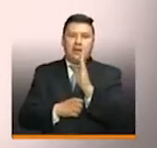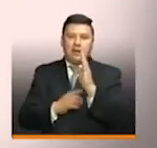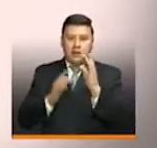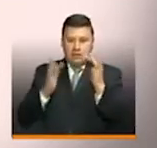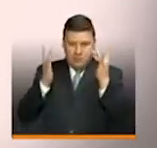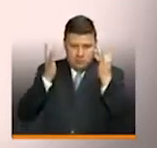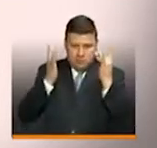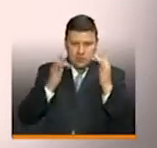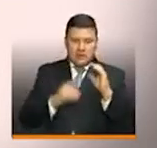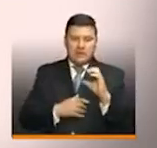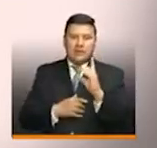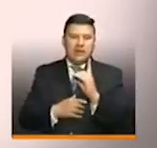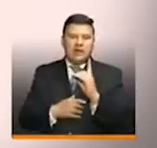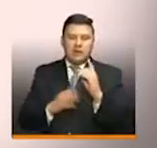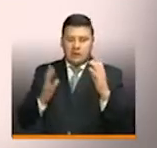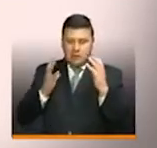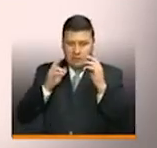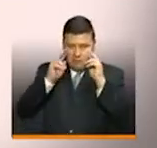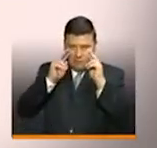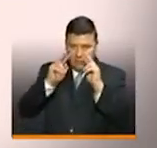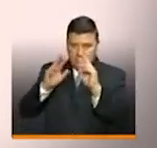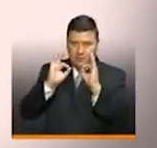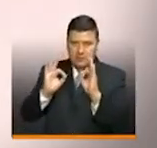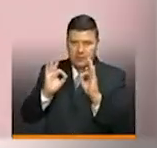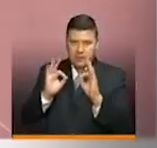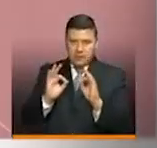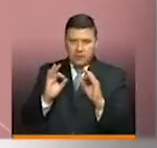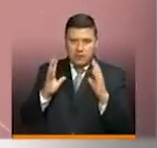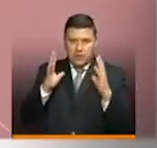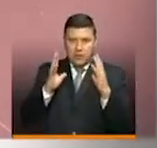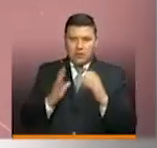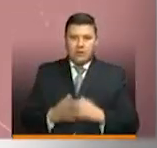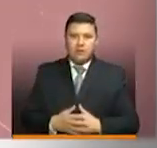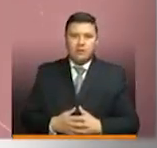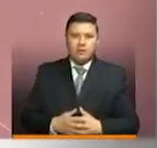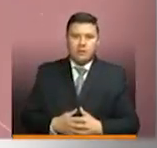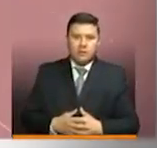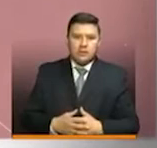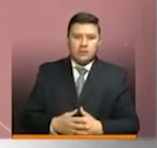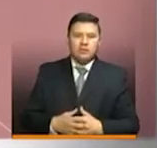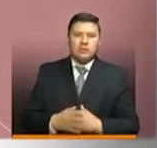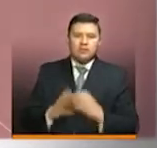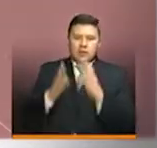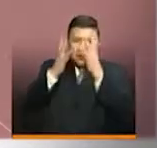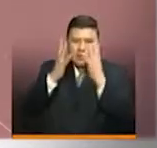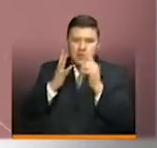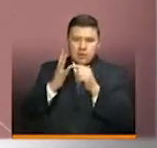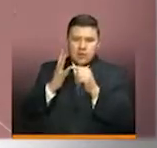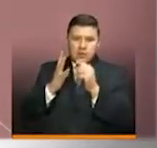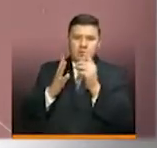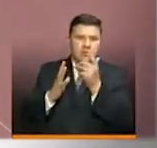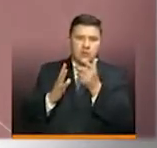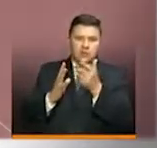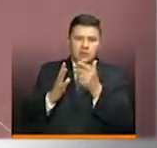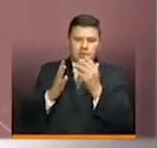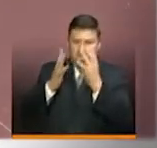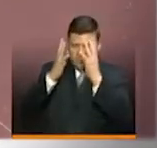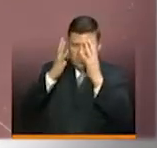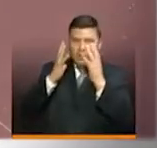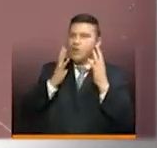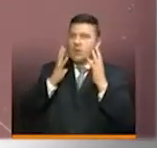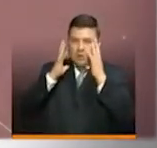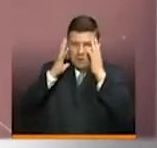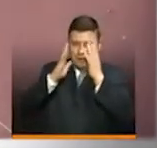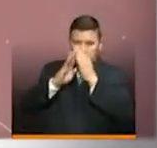contagio, y C y D, que brindan su misión a la estructura de forma cómoda. La máscara tiene como objetivo ser una barrera desde la frente hasta el cuello,